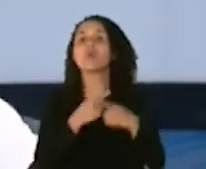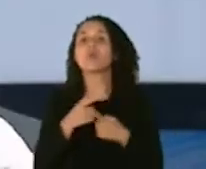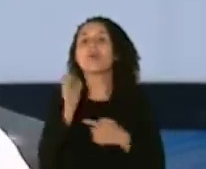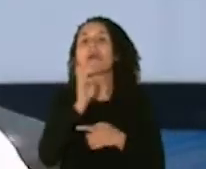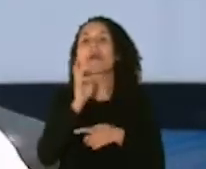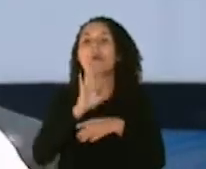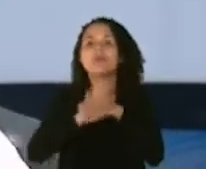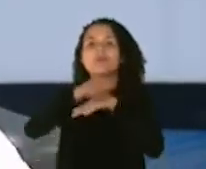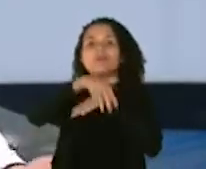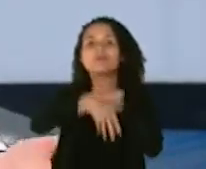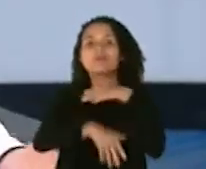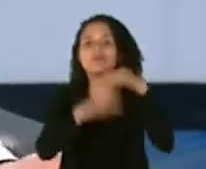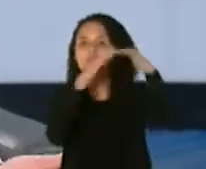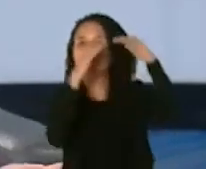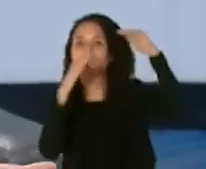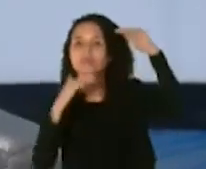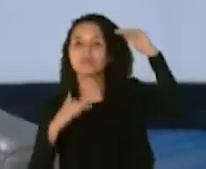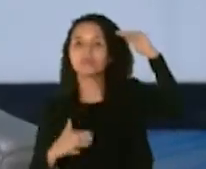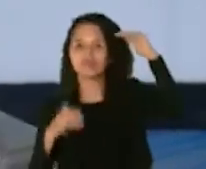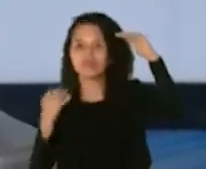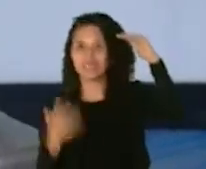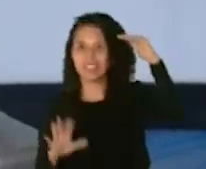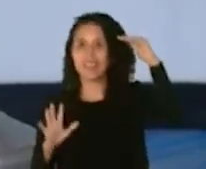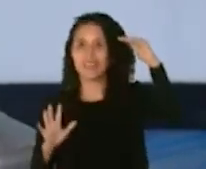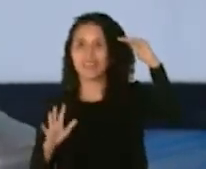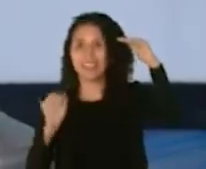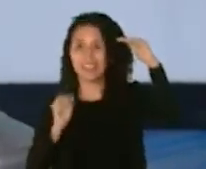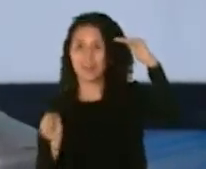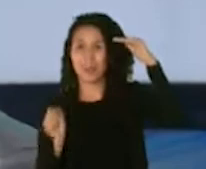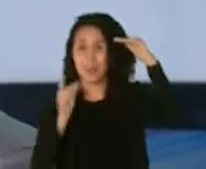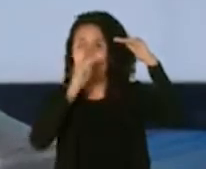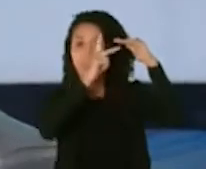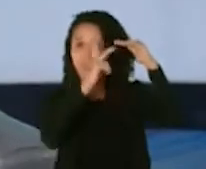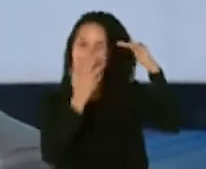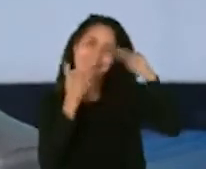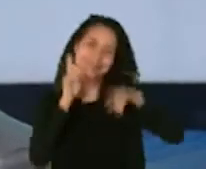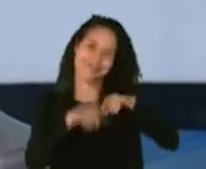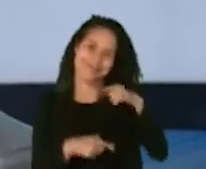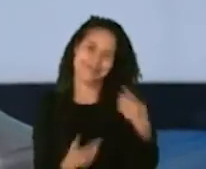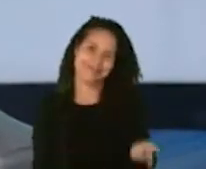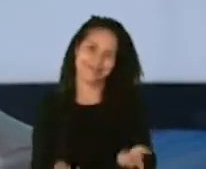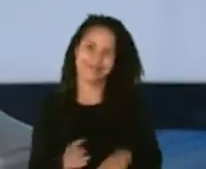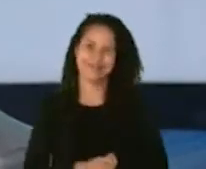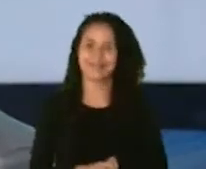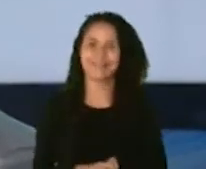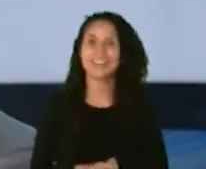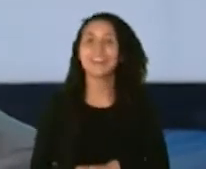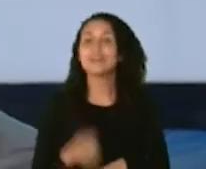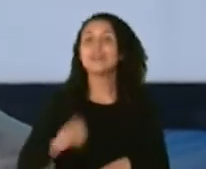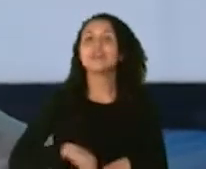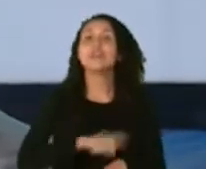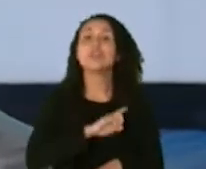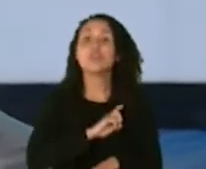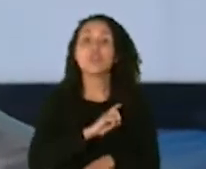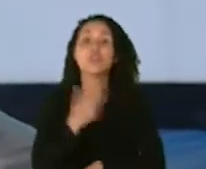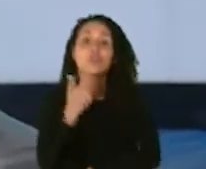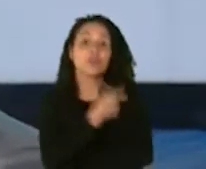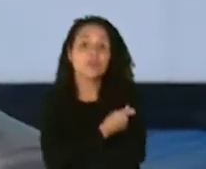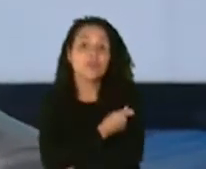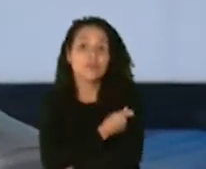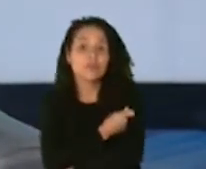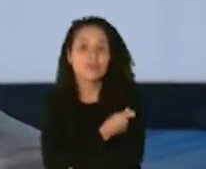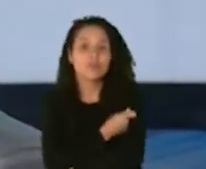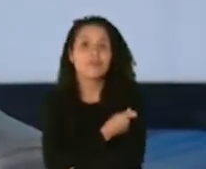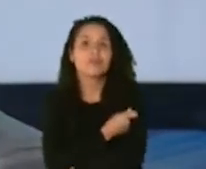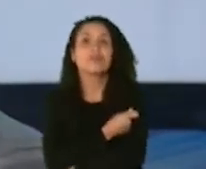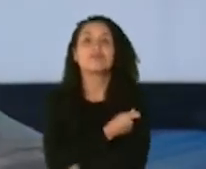toda la cascada y está a niveles abajo esa agua no puede regresar hacia arriba lo que nosotros estamos ni siquiera es inyectando directamente